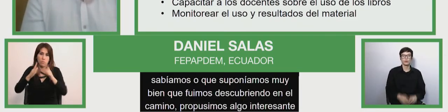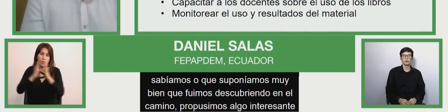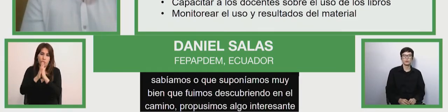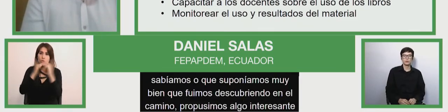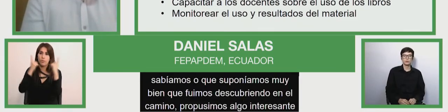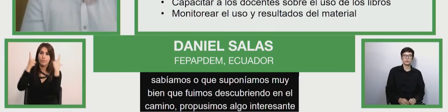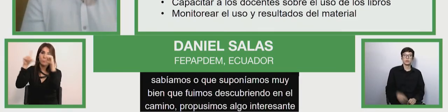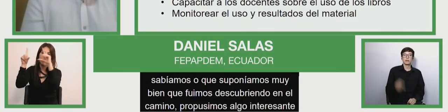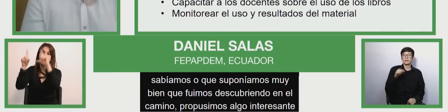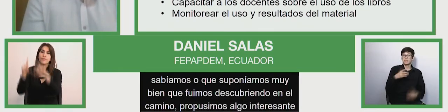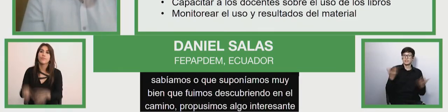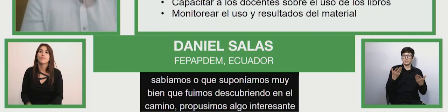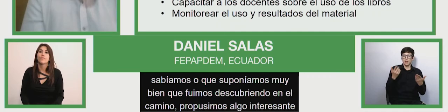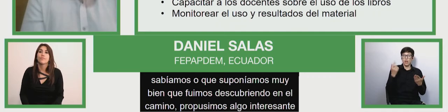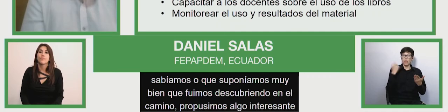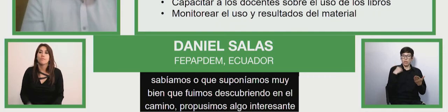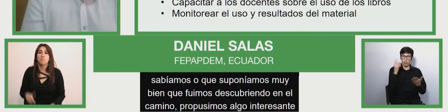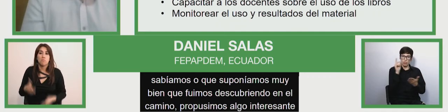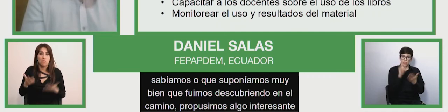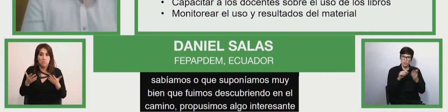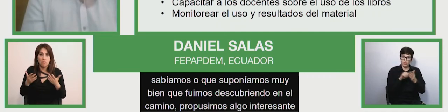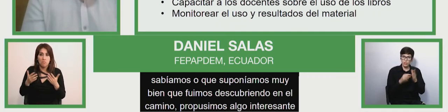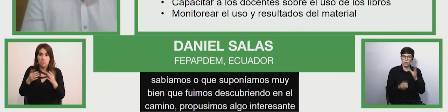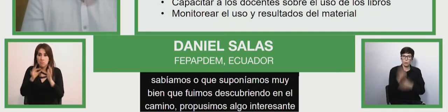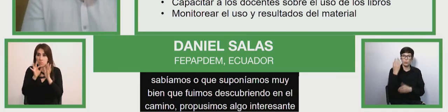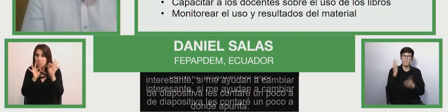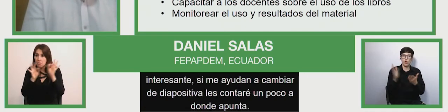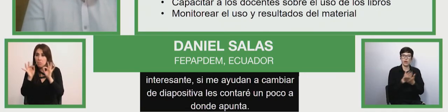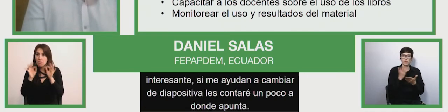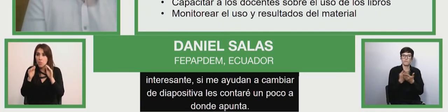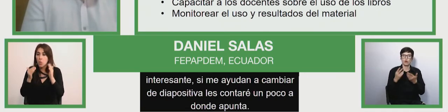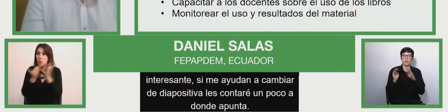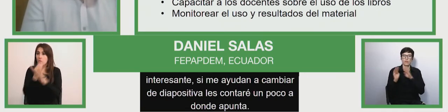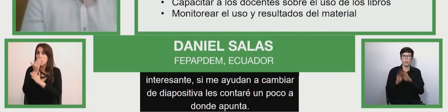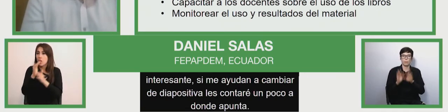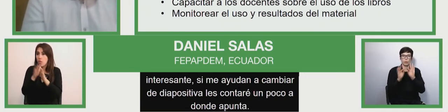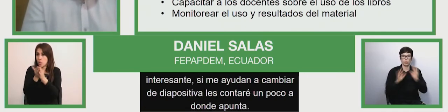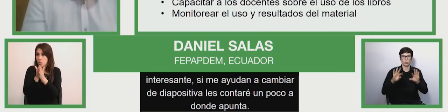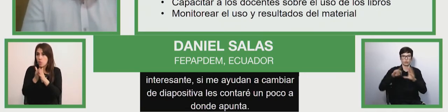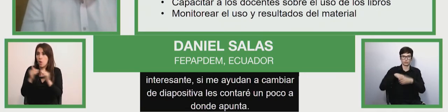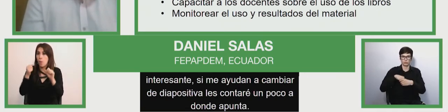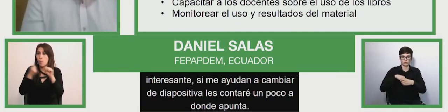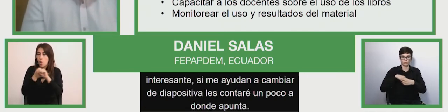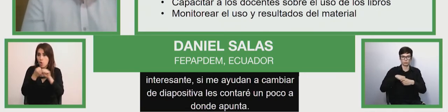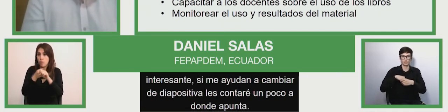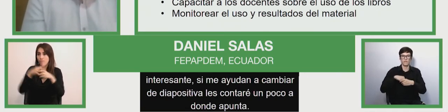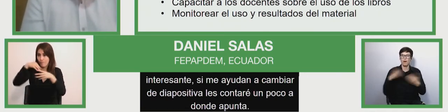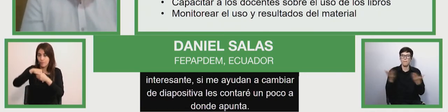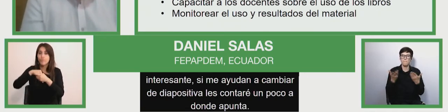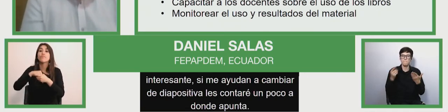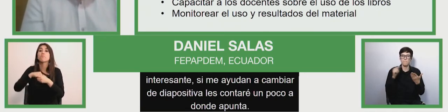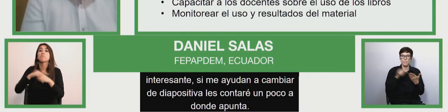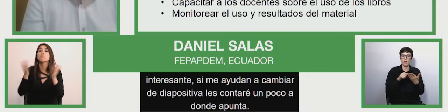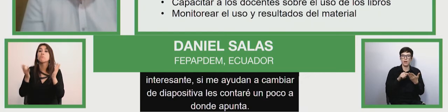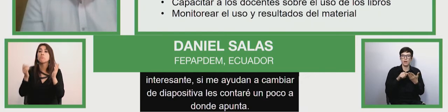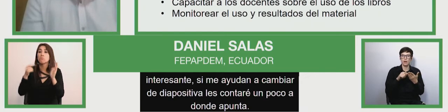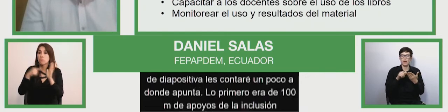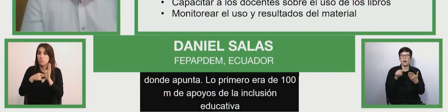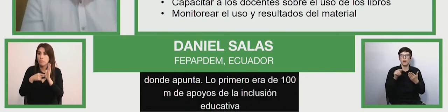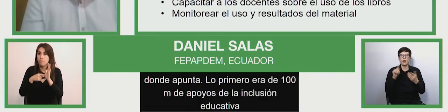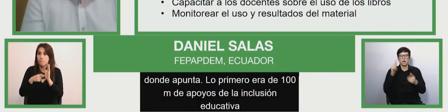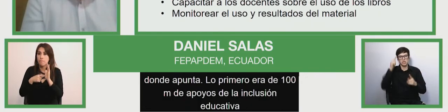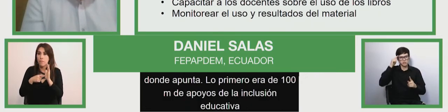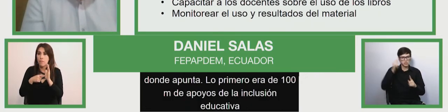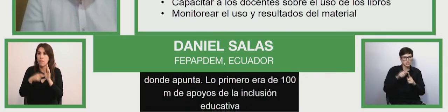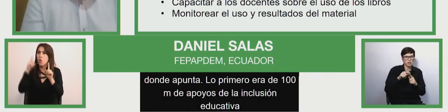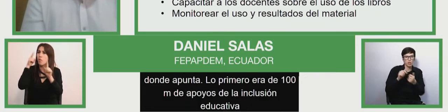diseñar libros de apoyo a la inclusión educativa, que tengan una adaptación curricular general. Esto puede ser incluso un contrasentido. No hay